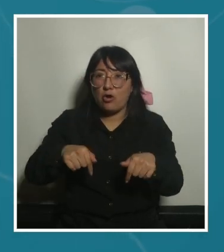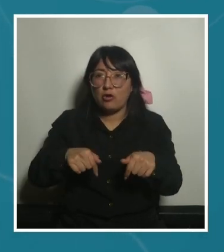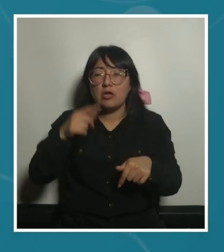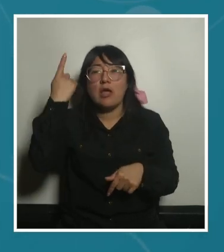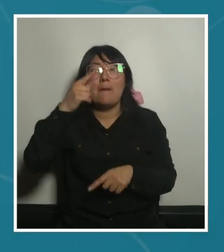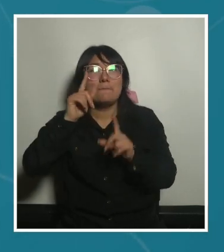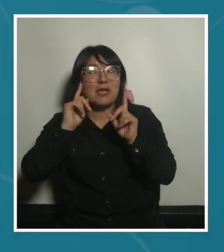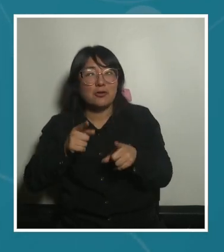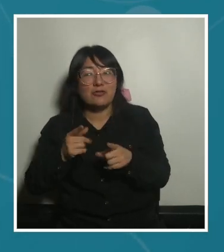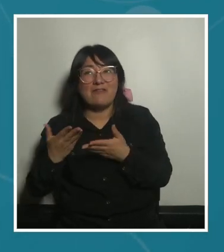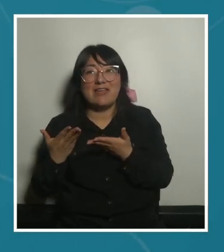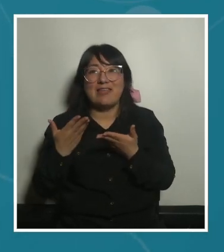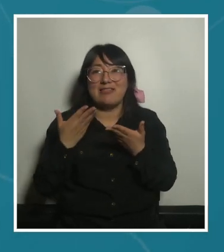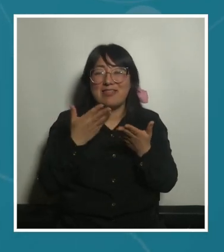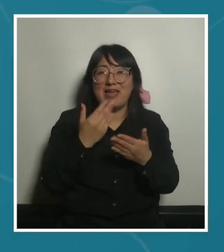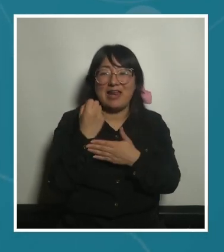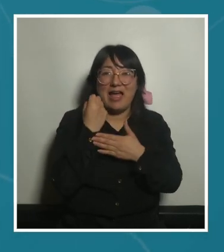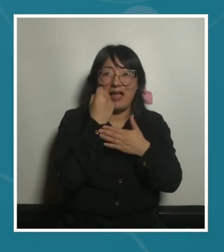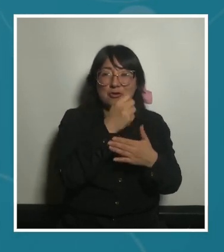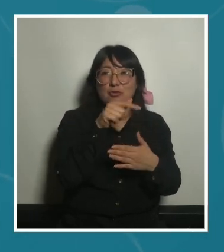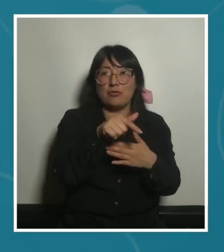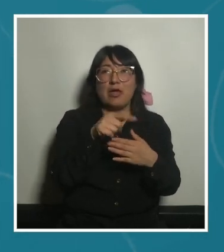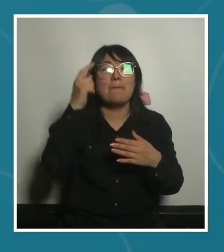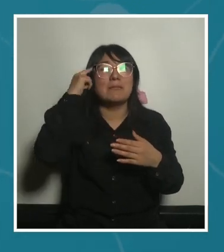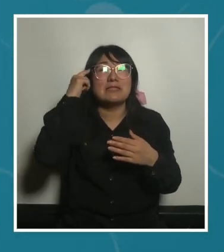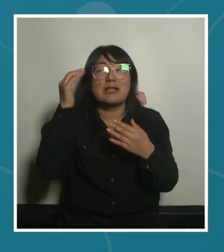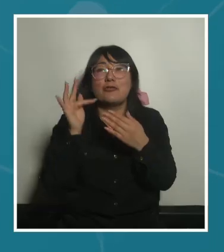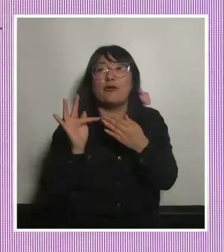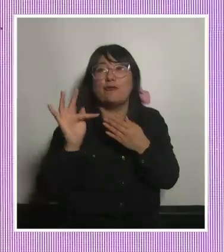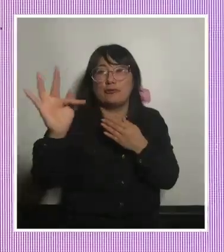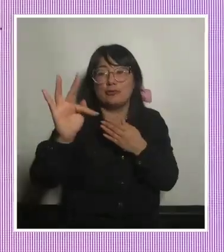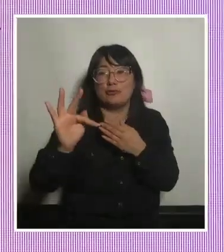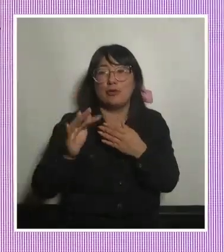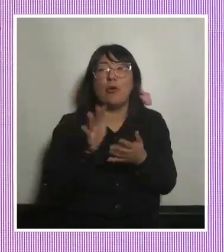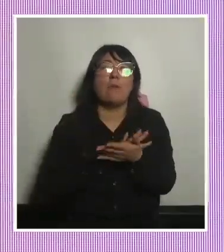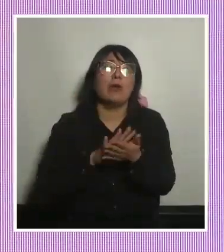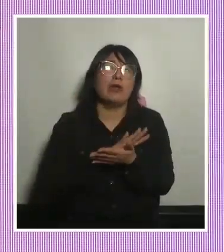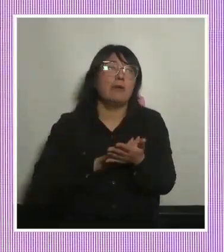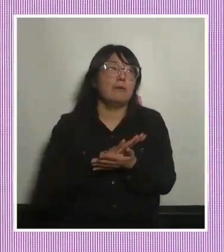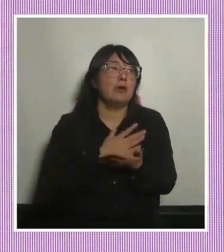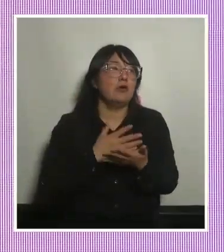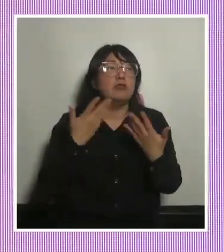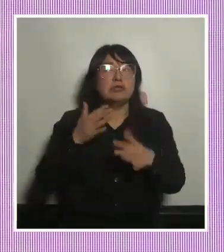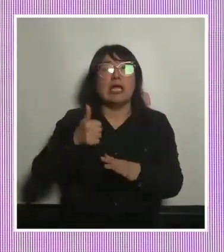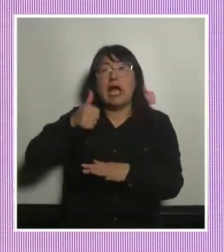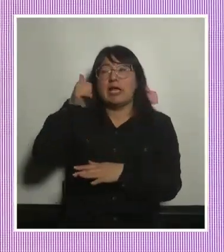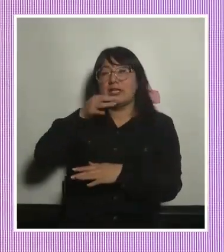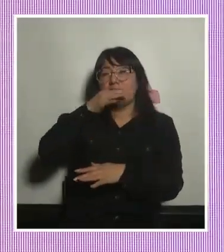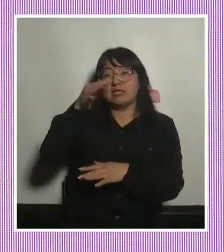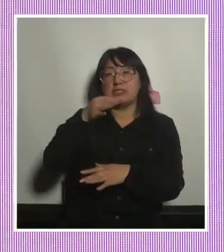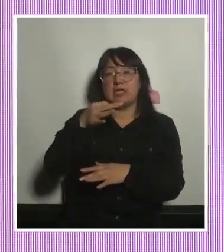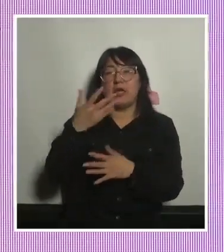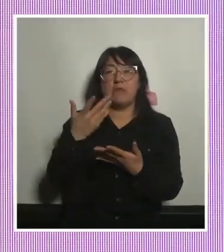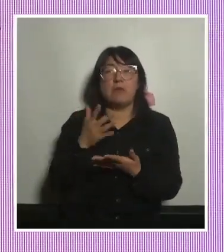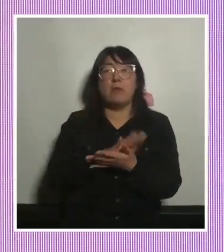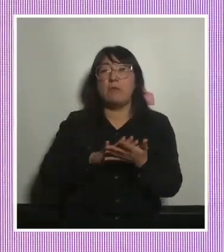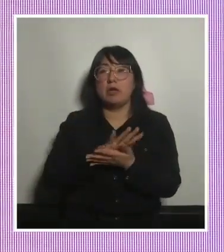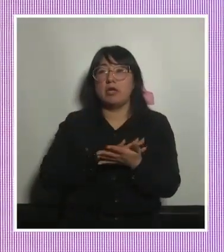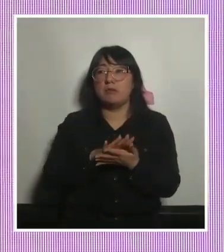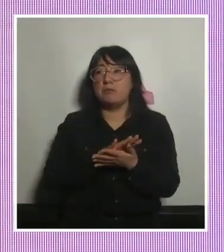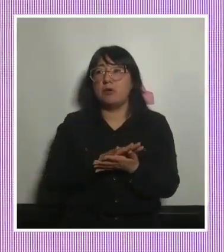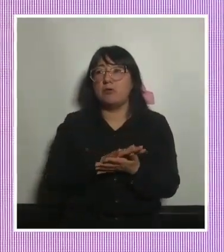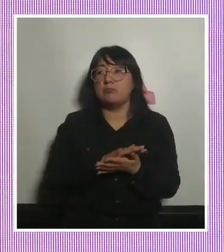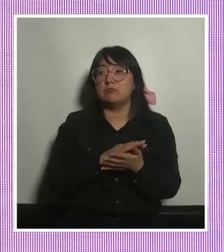tienes que prever las necesidades que vas a tener en el futuro entonces tienes que hacer por ejemplo comentábamos ayer una reserva de uso de suelo